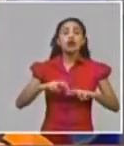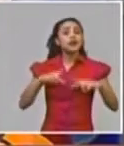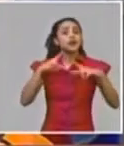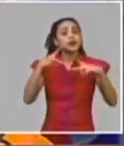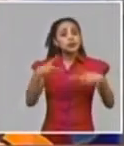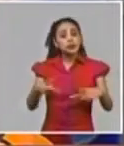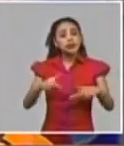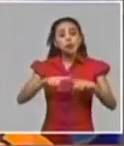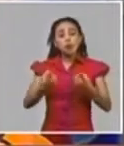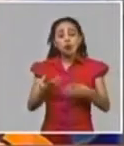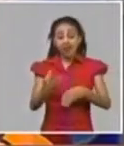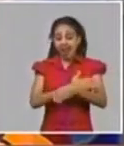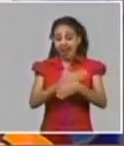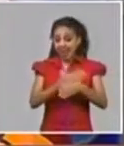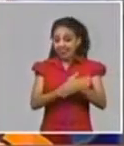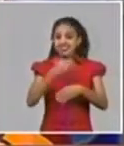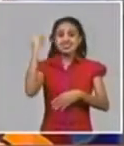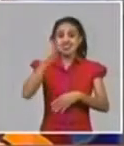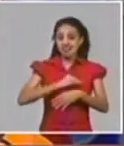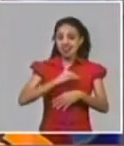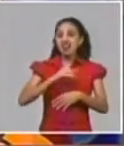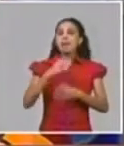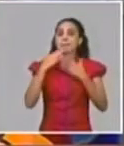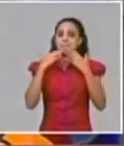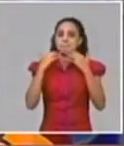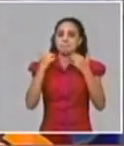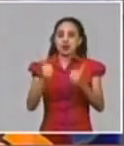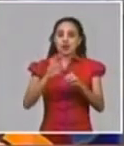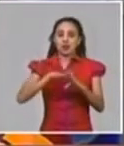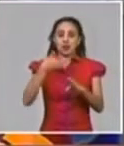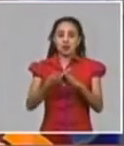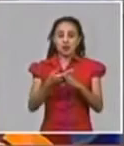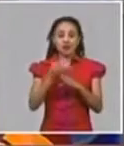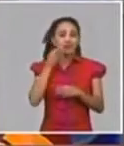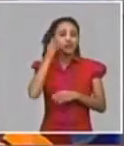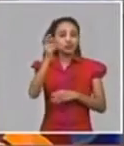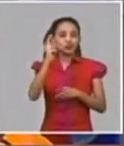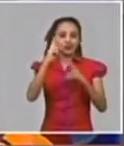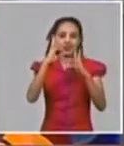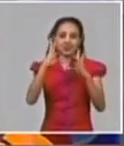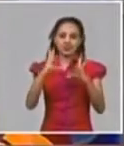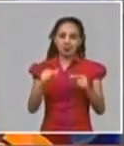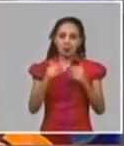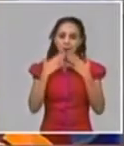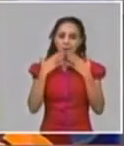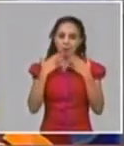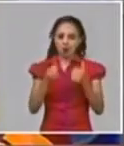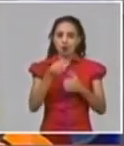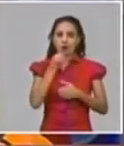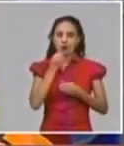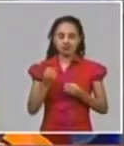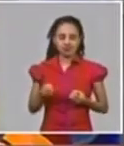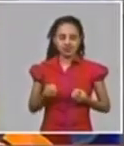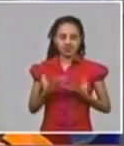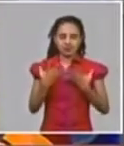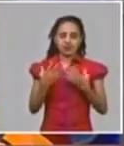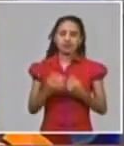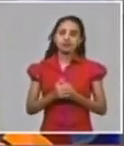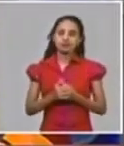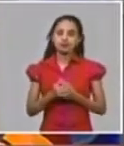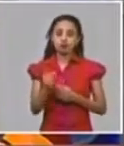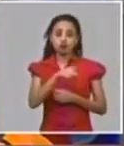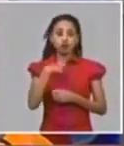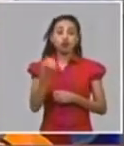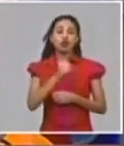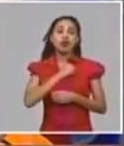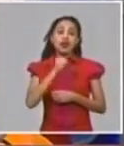diagnóstico es clave ante esta circunstancia no hemos tenido no efecto esperado con la tecnología